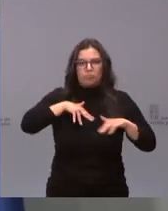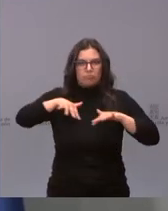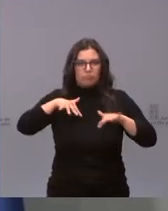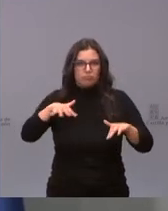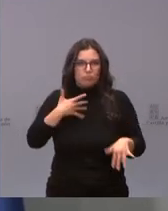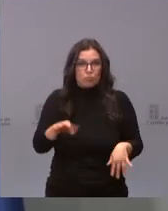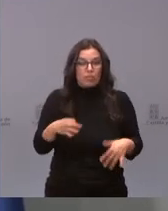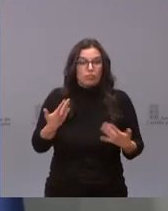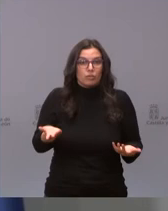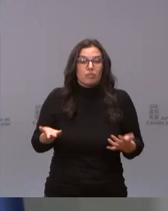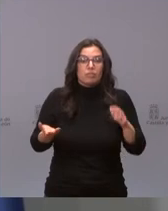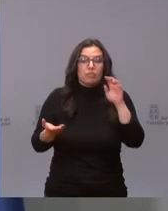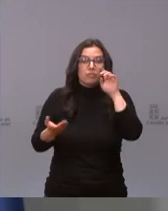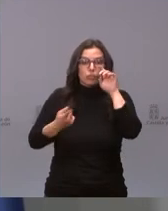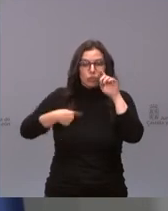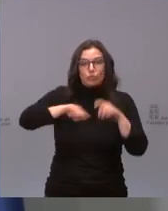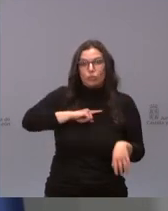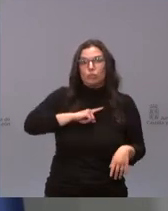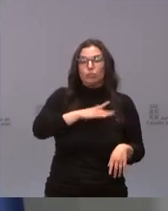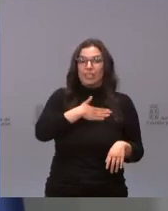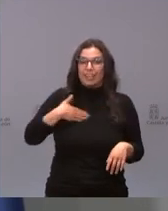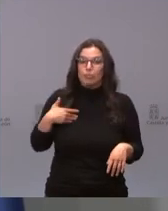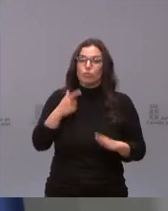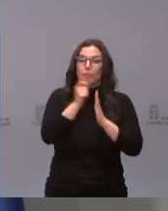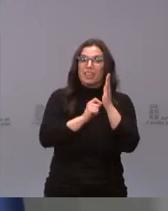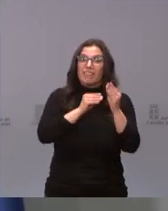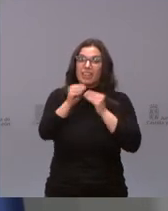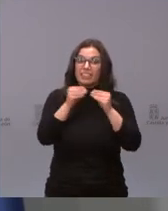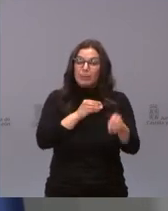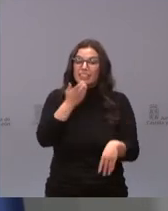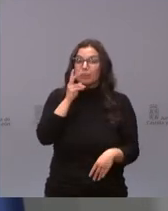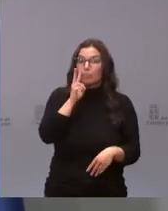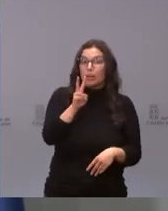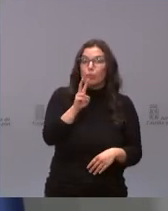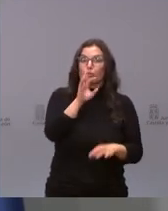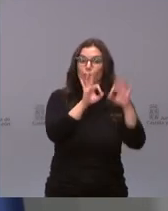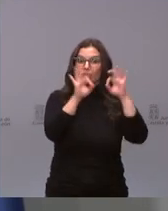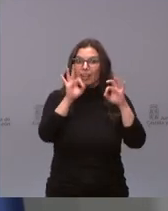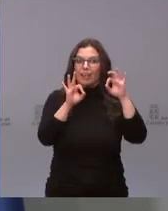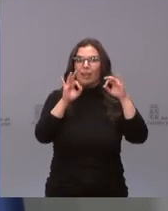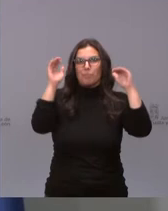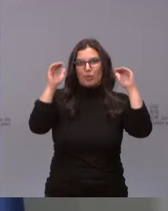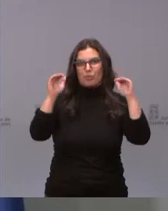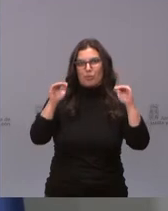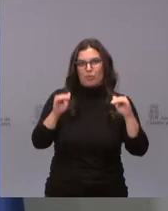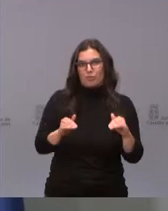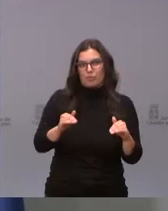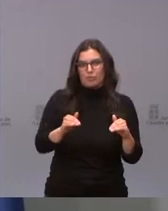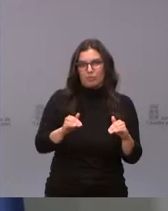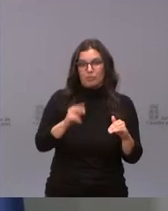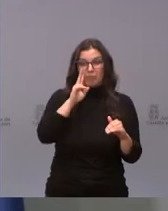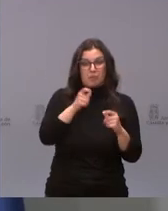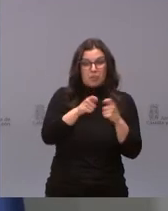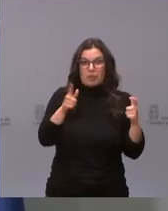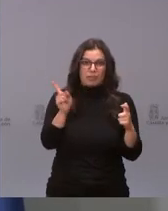actividad. Por tanto, nuestra intención es relajar medidas cuando la incidencia baje, baje de manera sostenida y esté